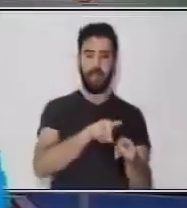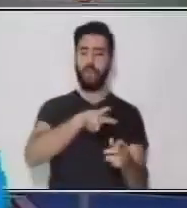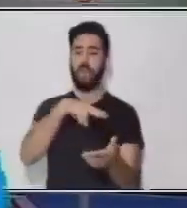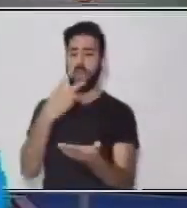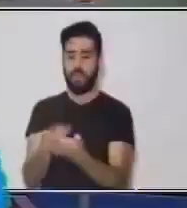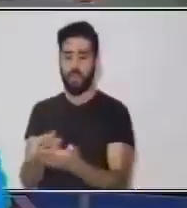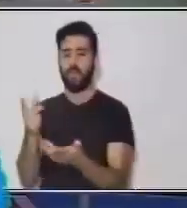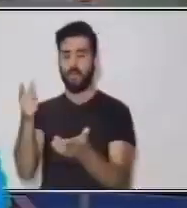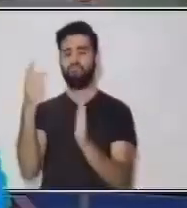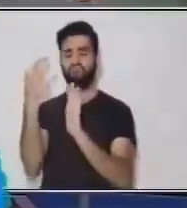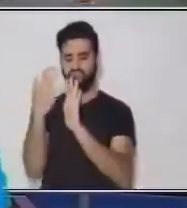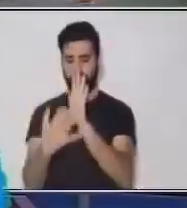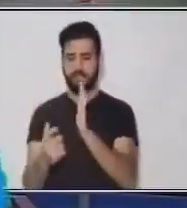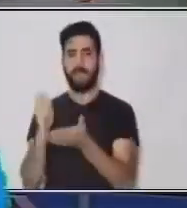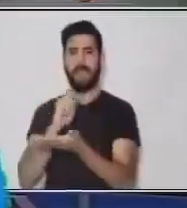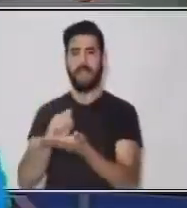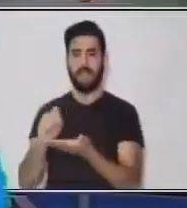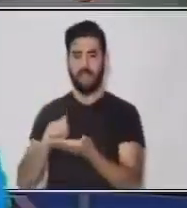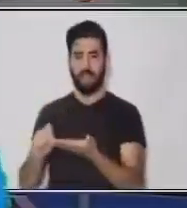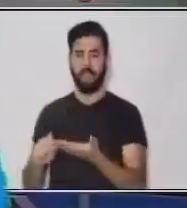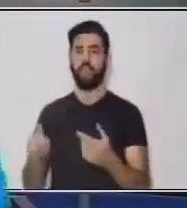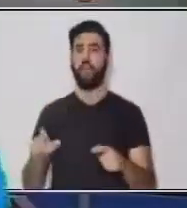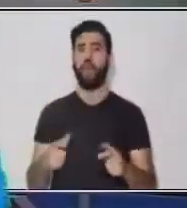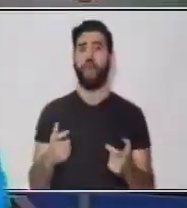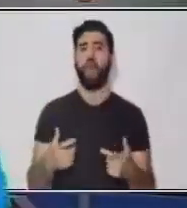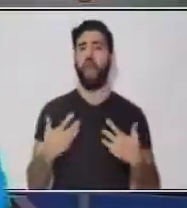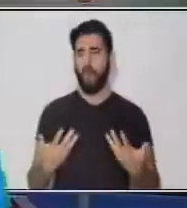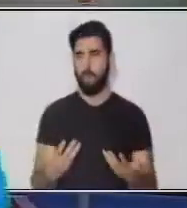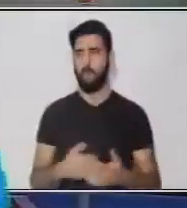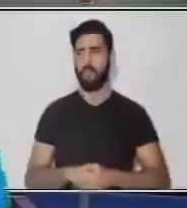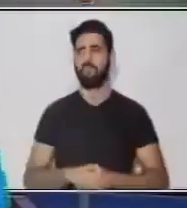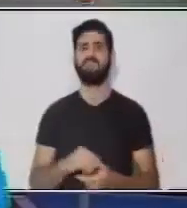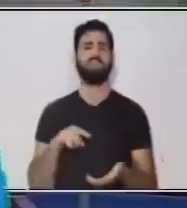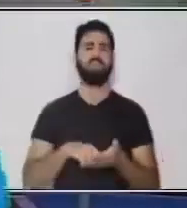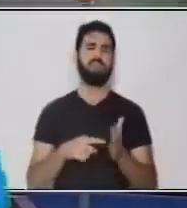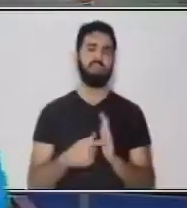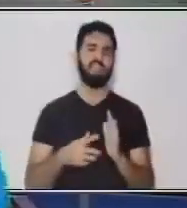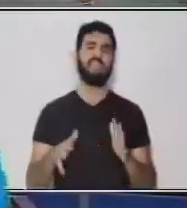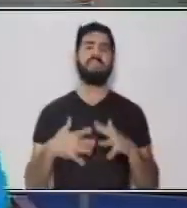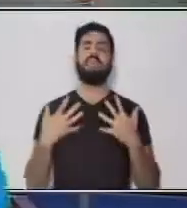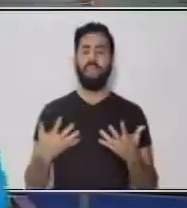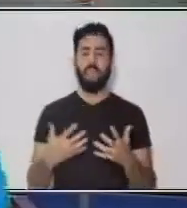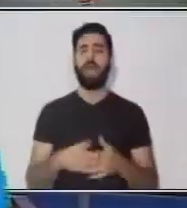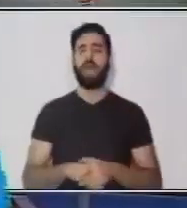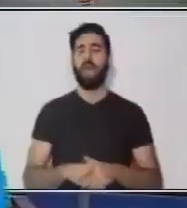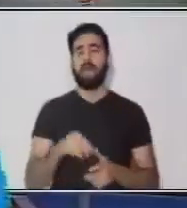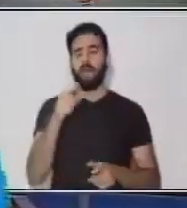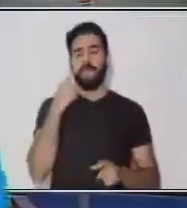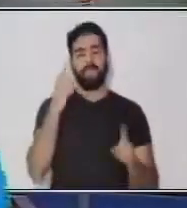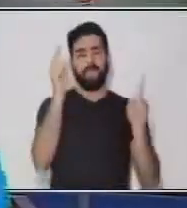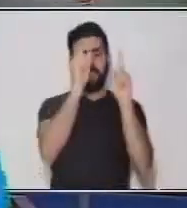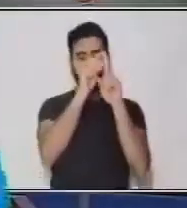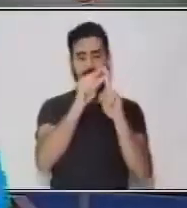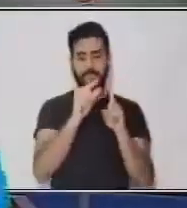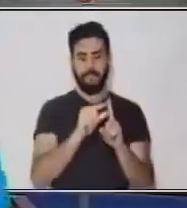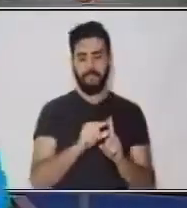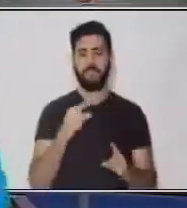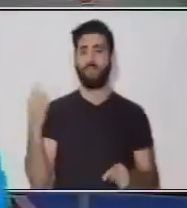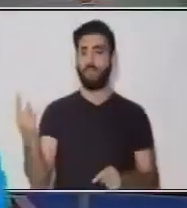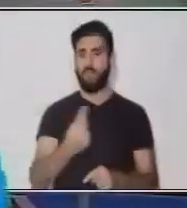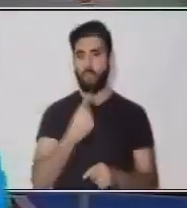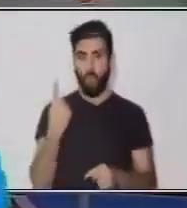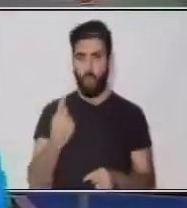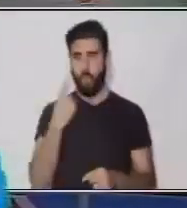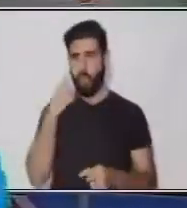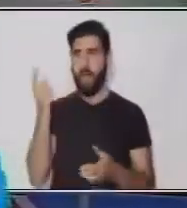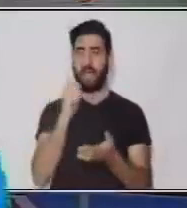escriben o matices semánticos. Pero, ¿qué son estos? Son todas las palabras que se van a escribir diferentes